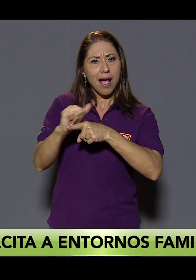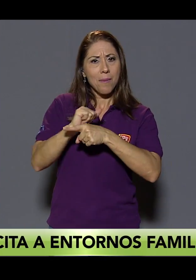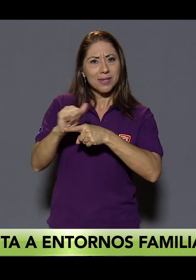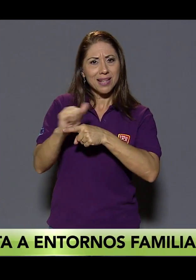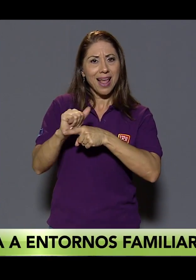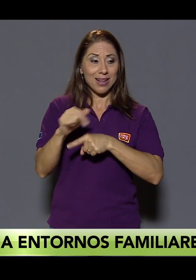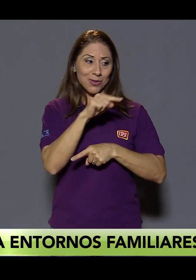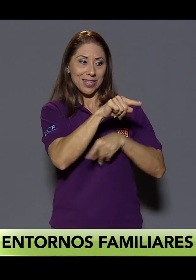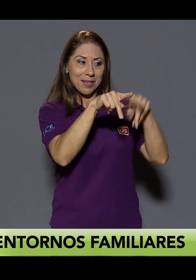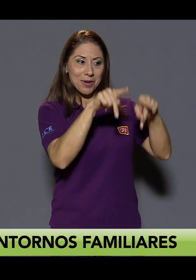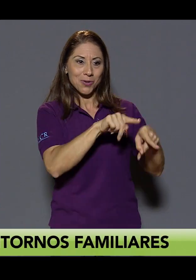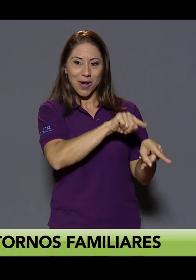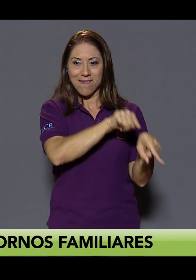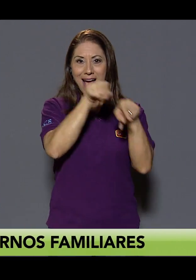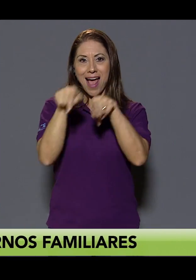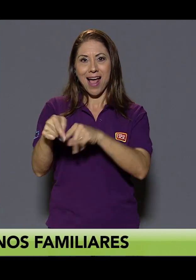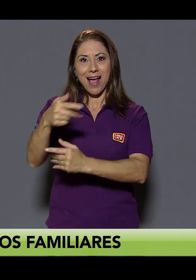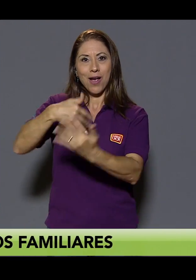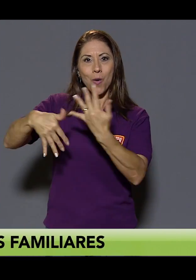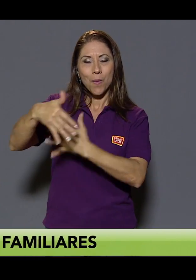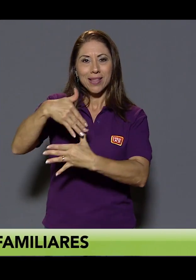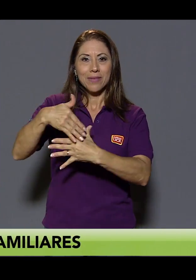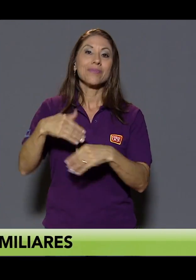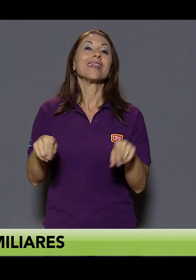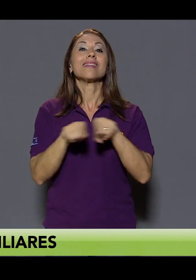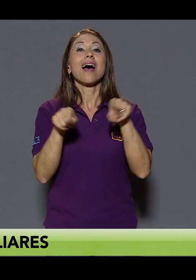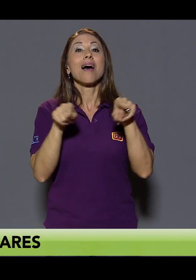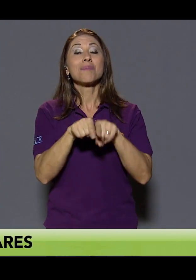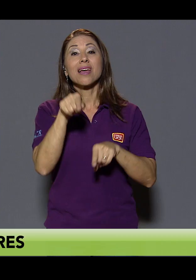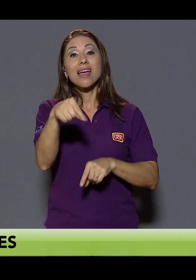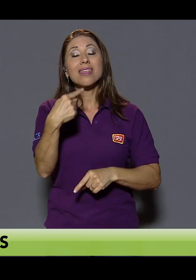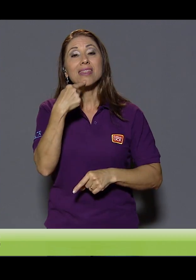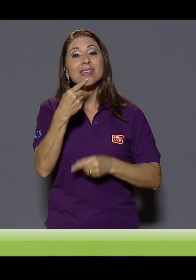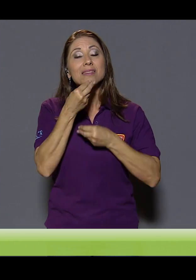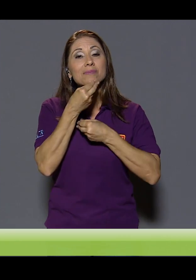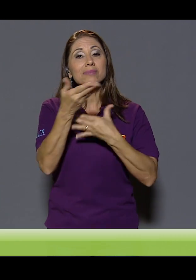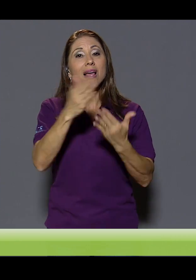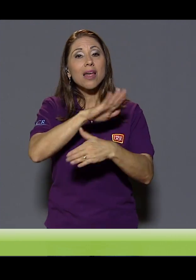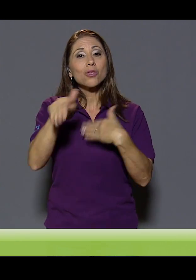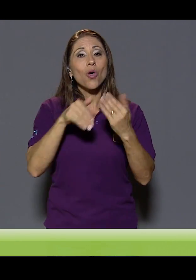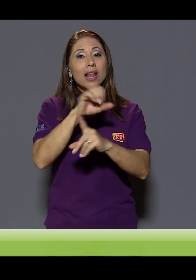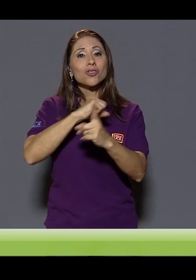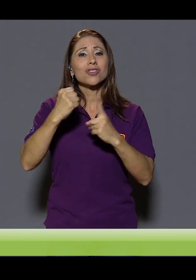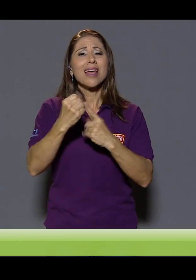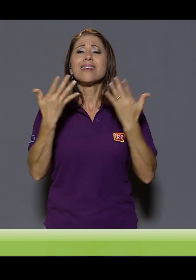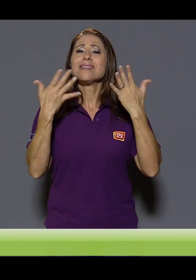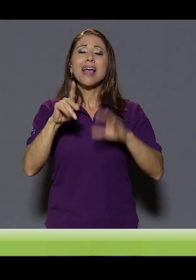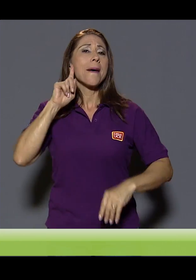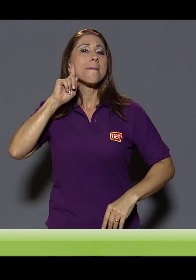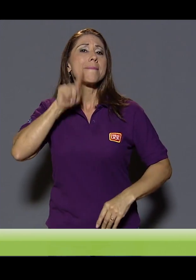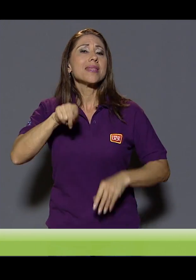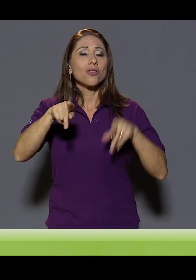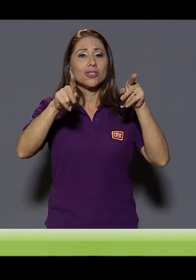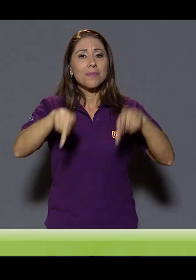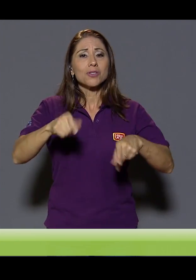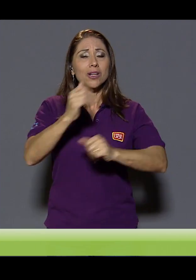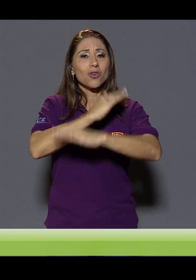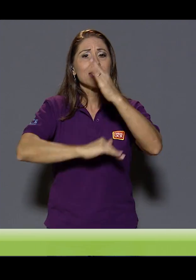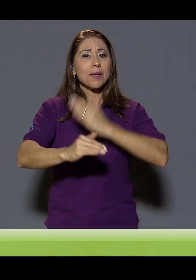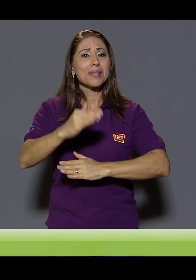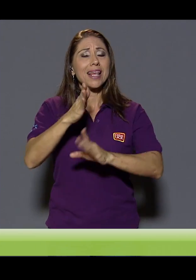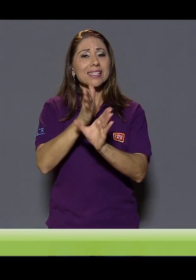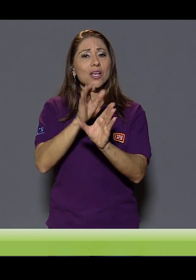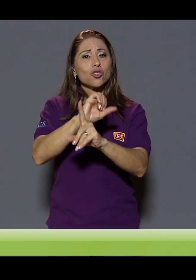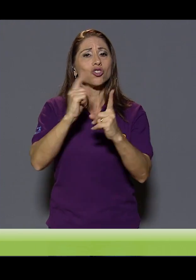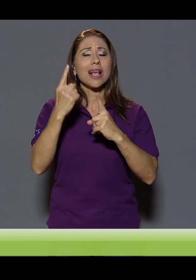al centro de salud y a otras personas donde ella va a estar compartiendo. Sin duda, también es una forma de decirnos a toda la sociedad que